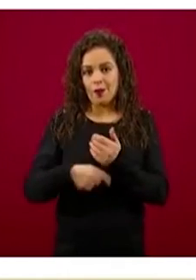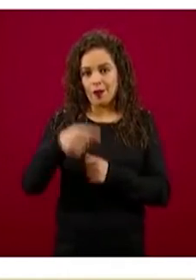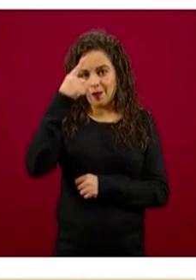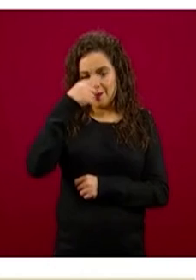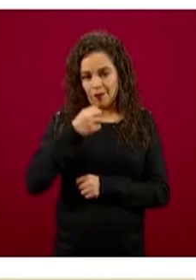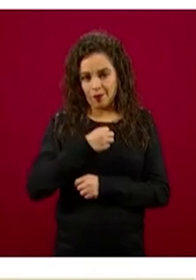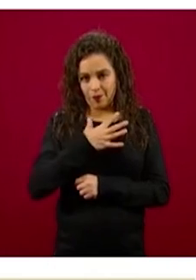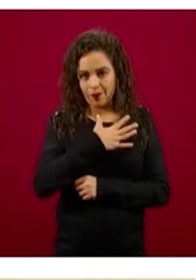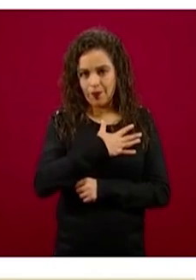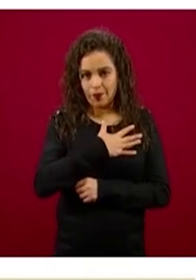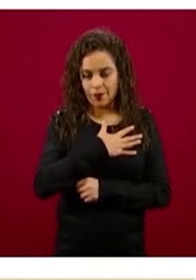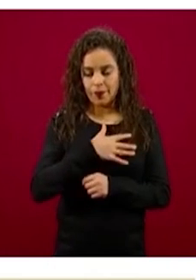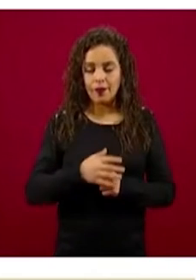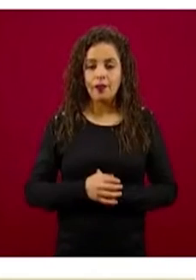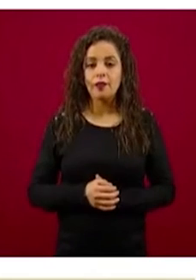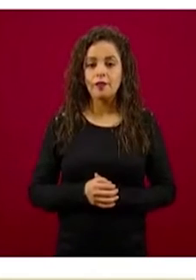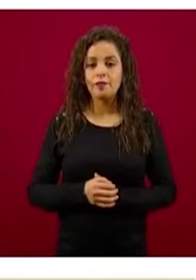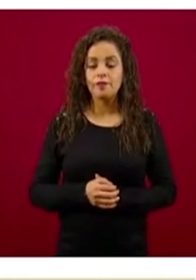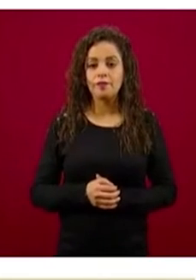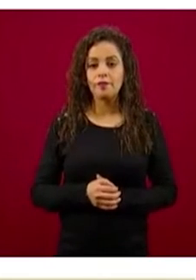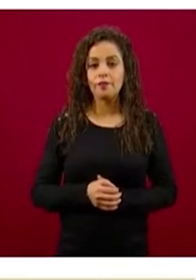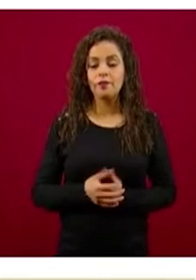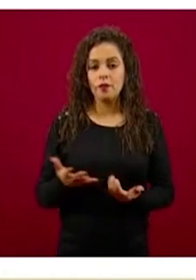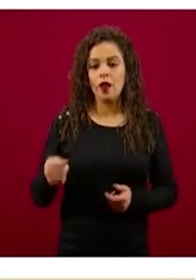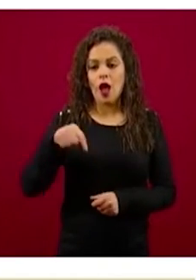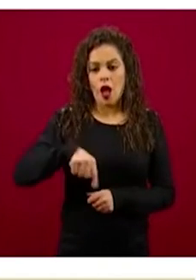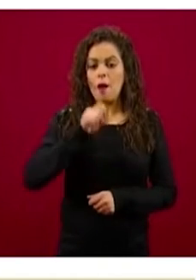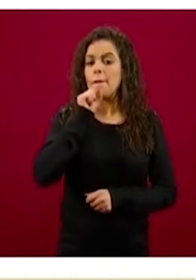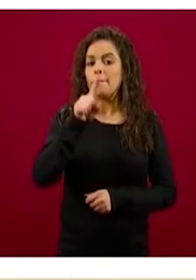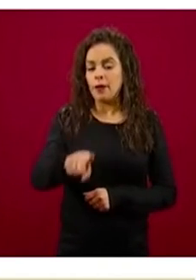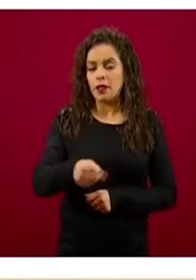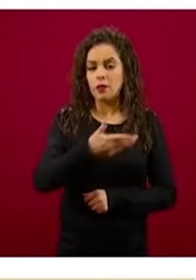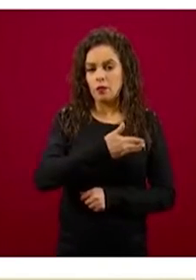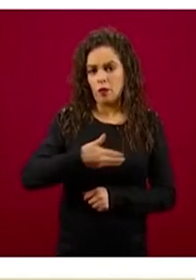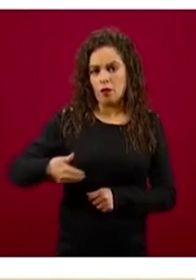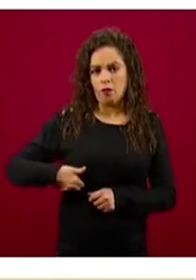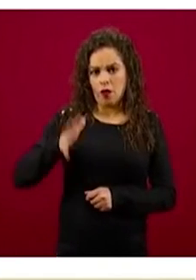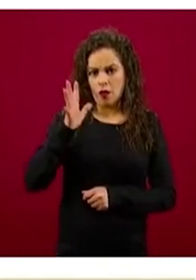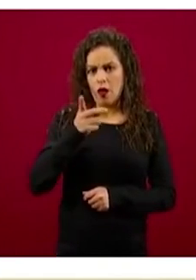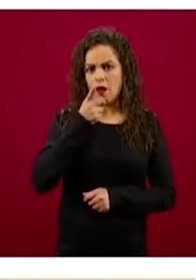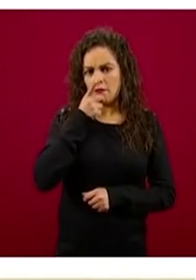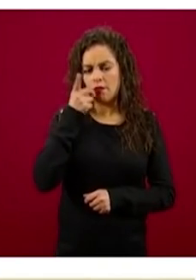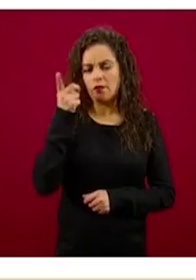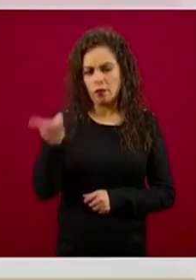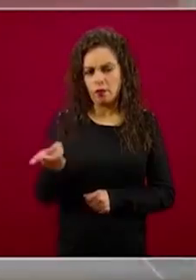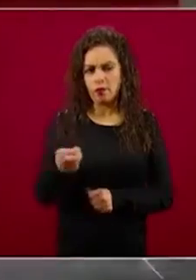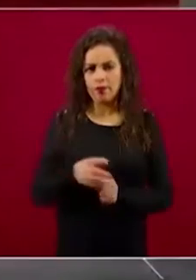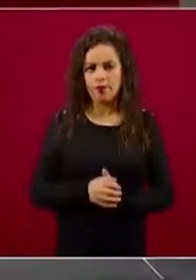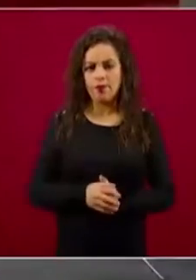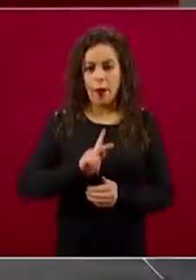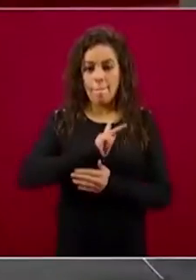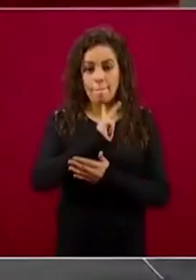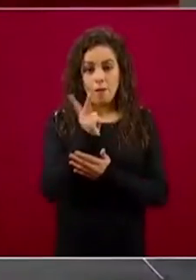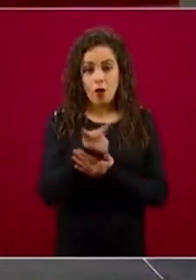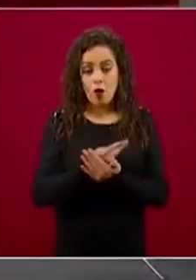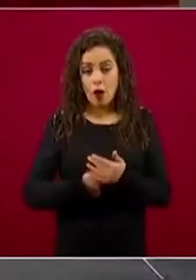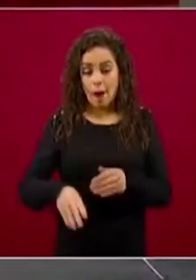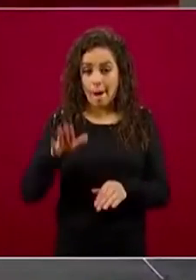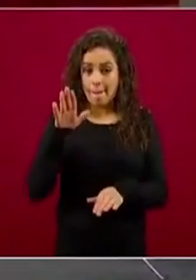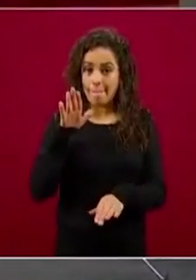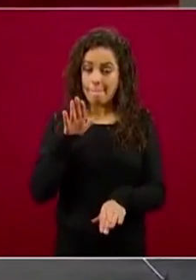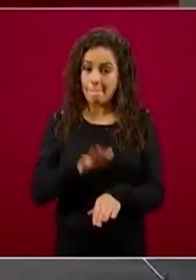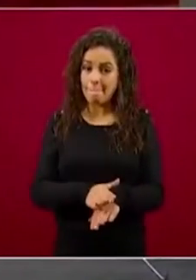encontramos, y aquí lo ha señalado el presidente López Obrador, que uno de los programas que más demanda tuvo